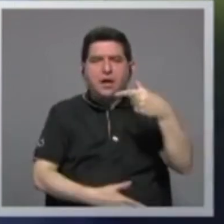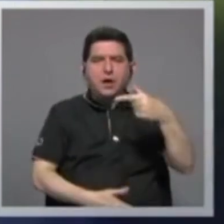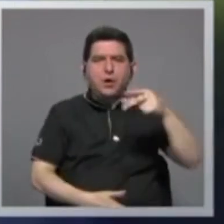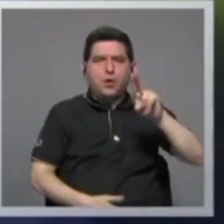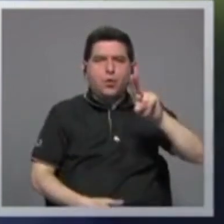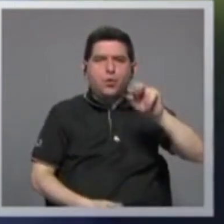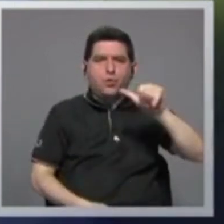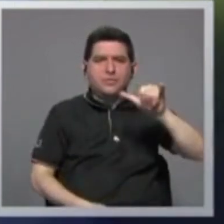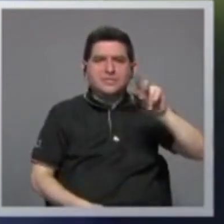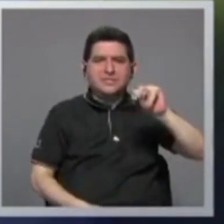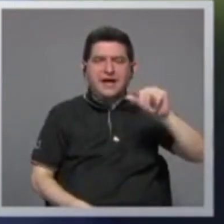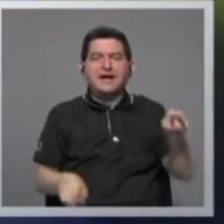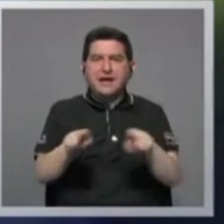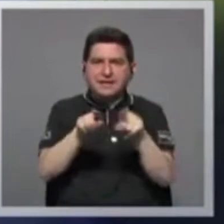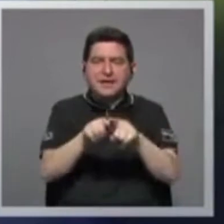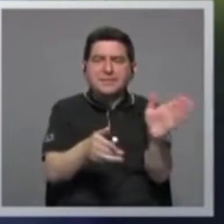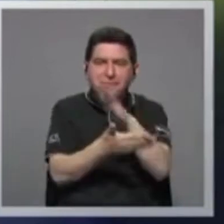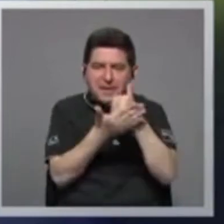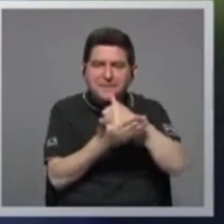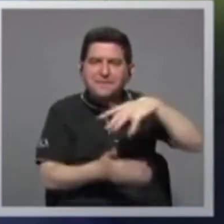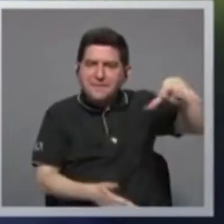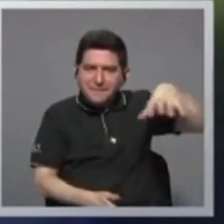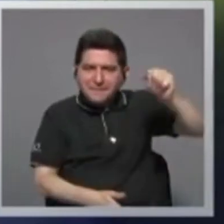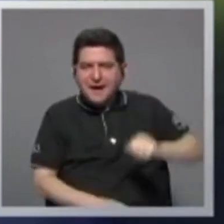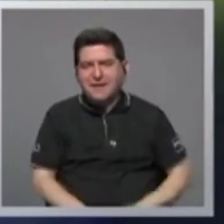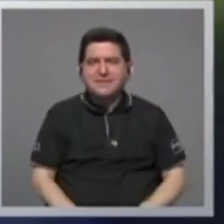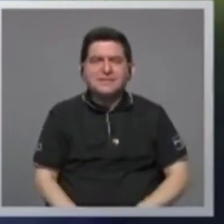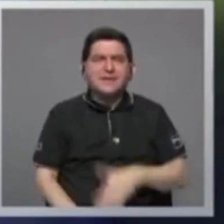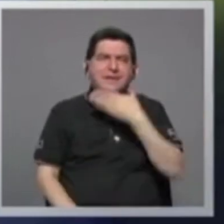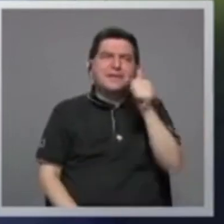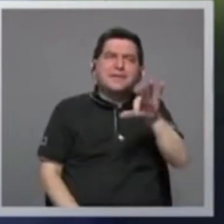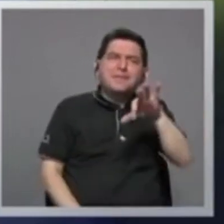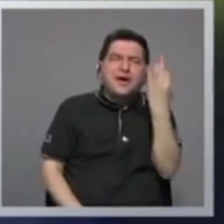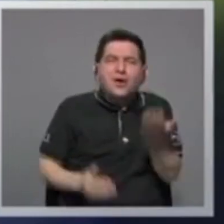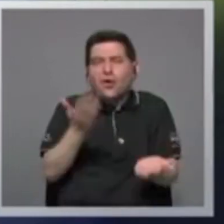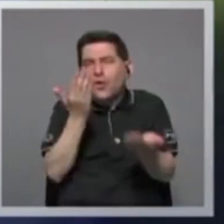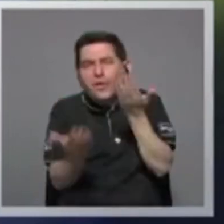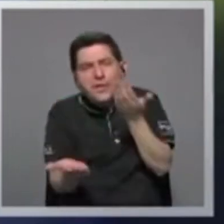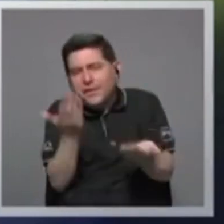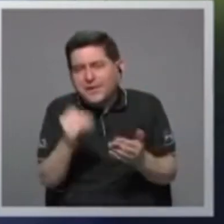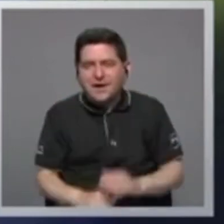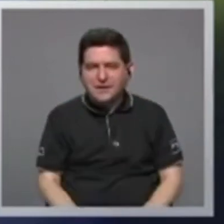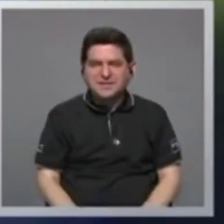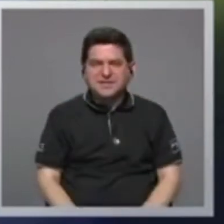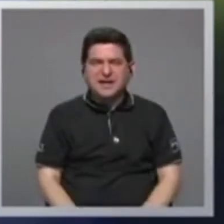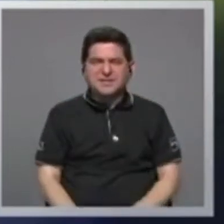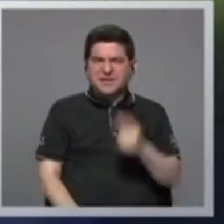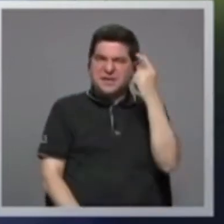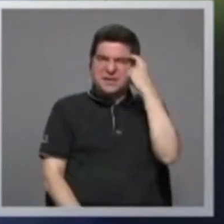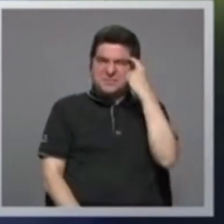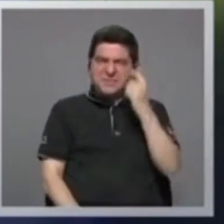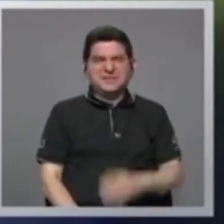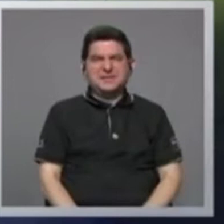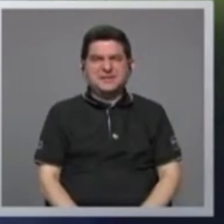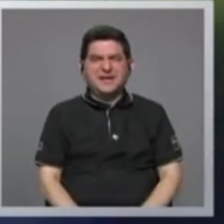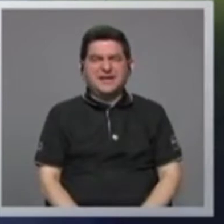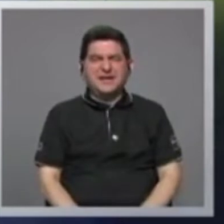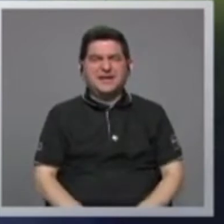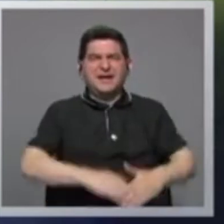es también parte del Caribe de una mejor manera que lo que es es la